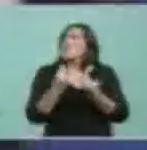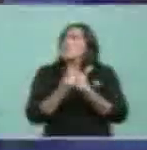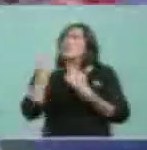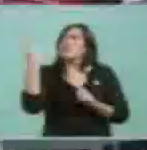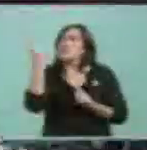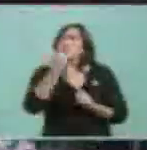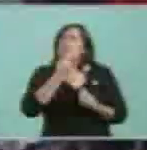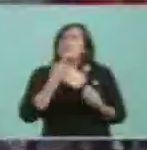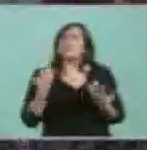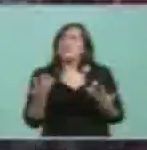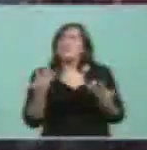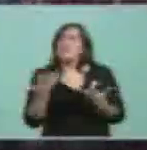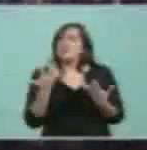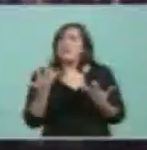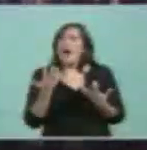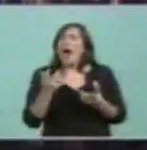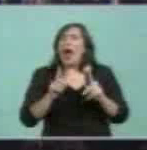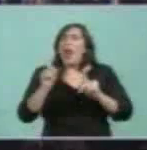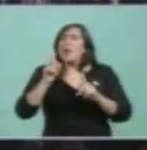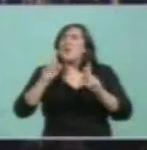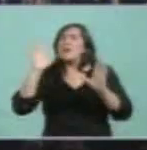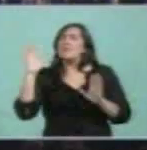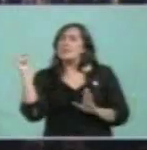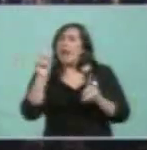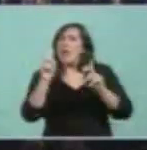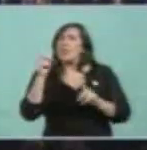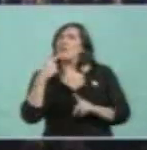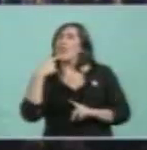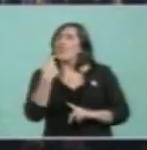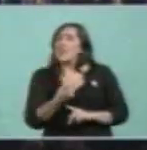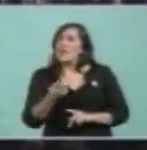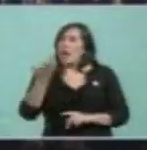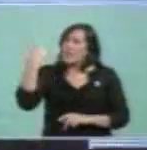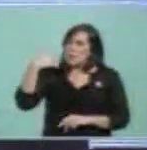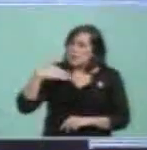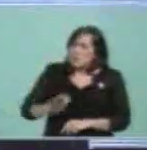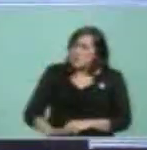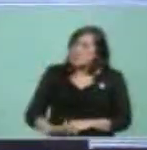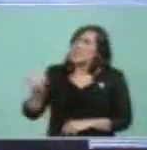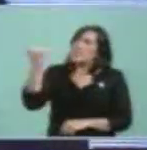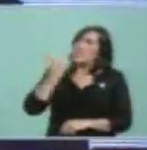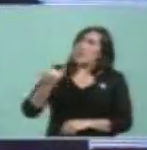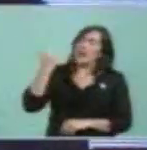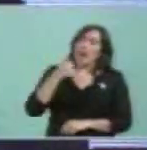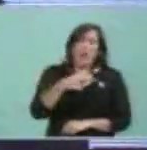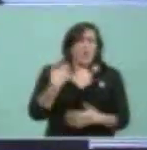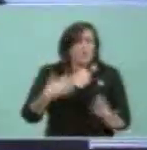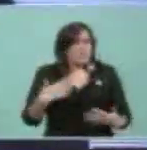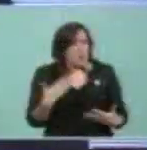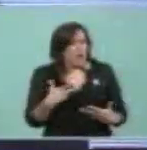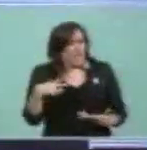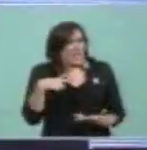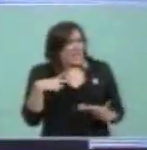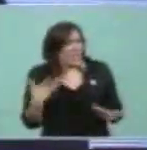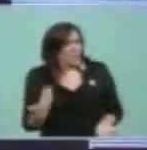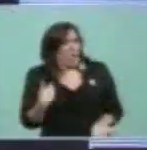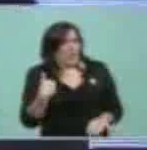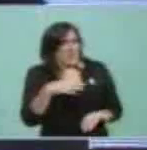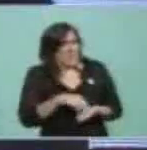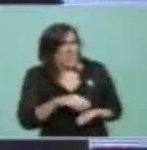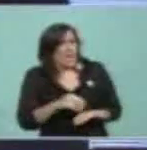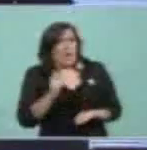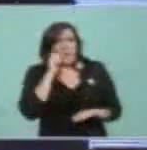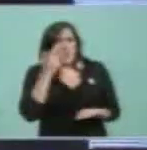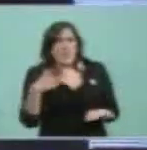cosa? ¿No será como dijo alguna vez alguien que cuando a uno le dicen desde muy chico tenés tanta riqueza, sos tan rico, sos tan rico,